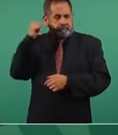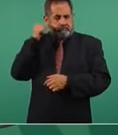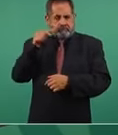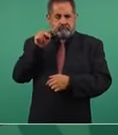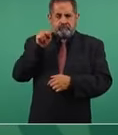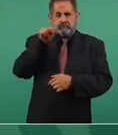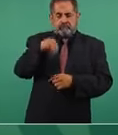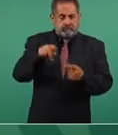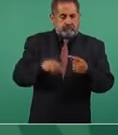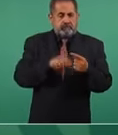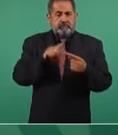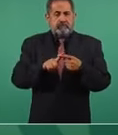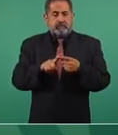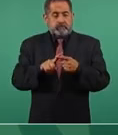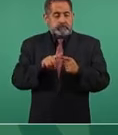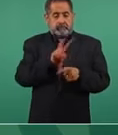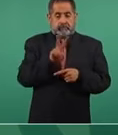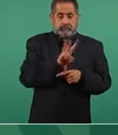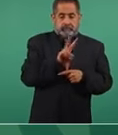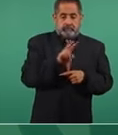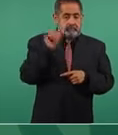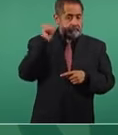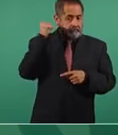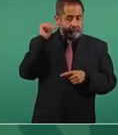voy el viernes de Acapulco